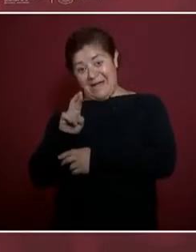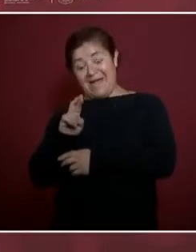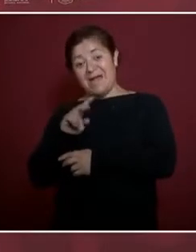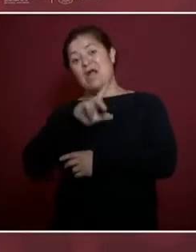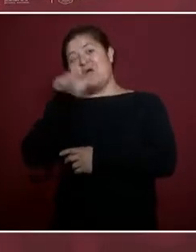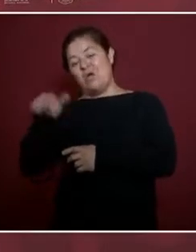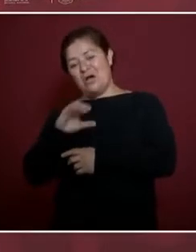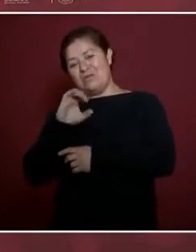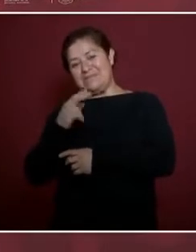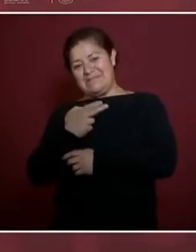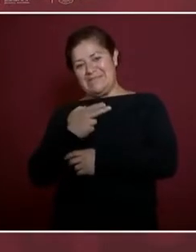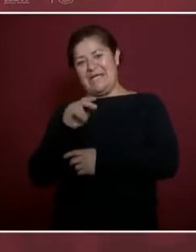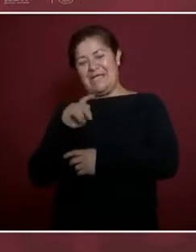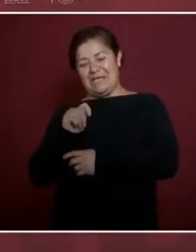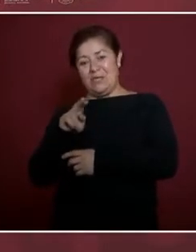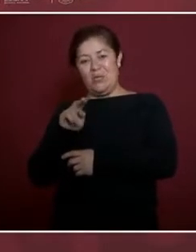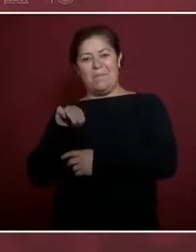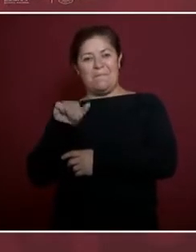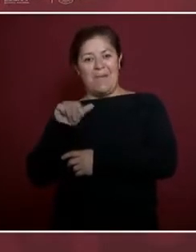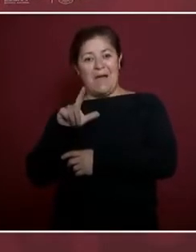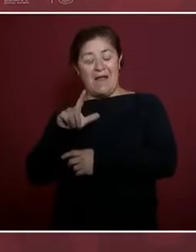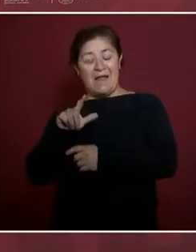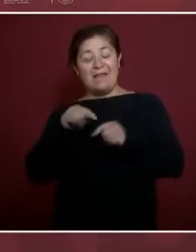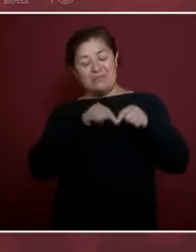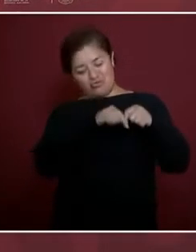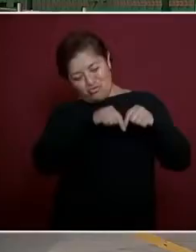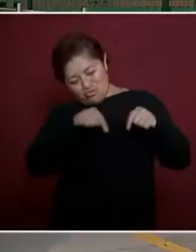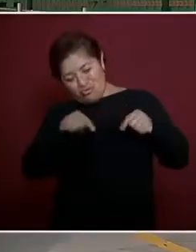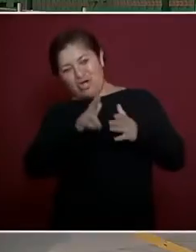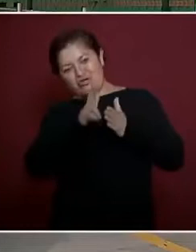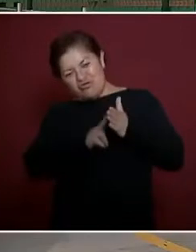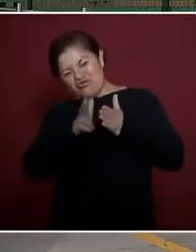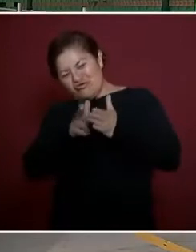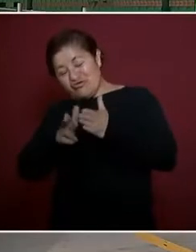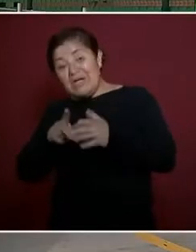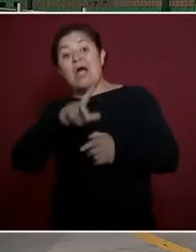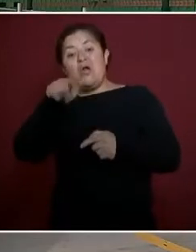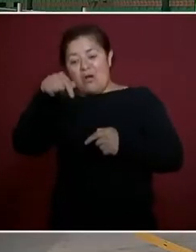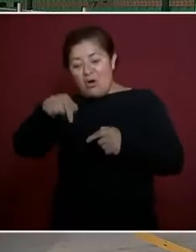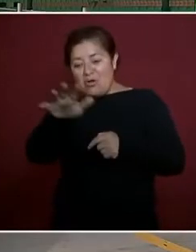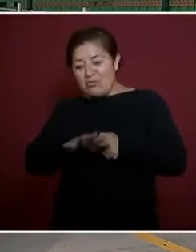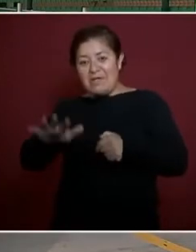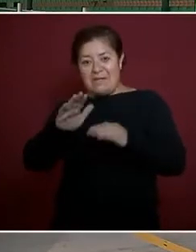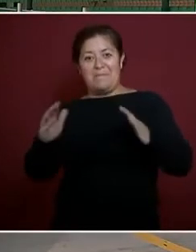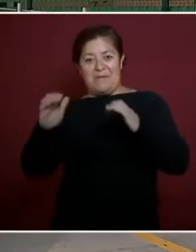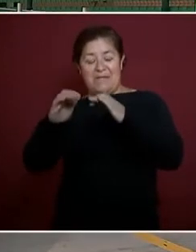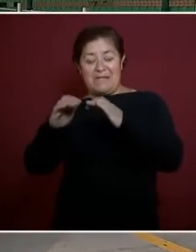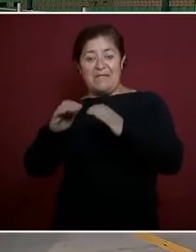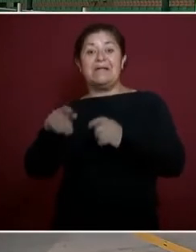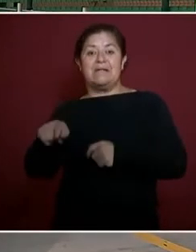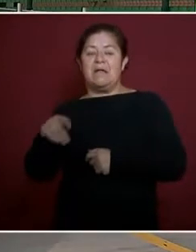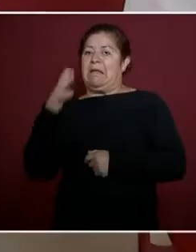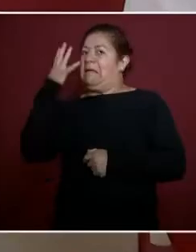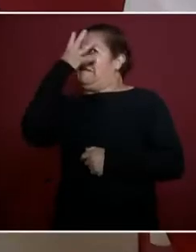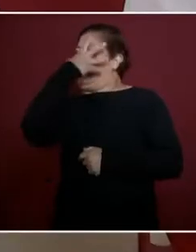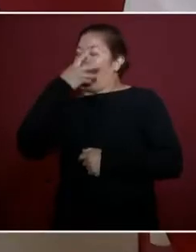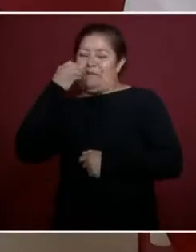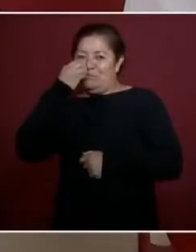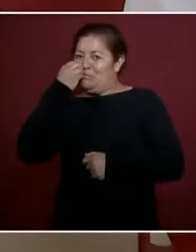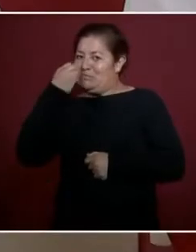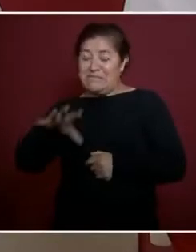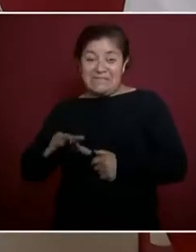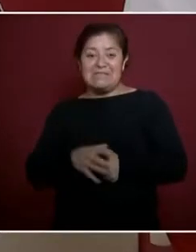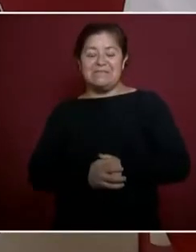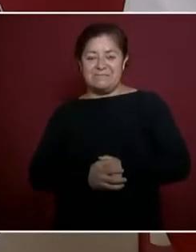arqueológica bellísima que se llama Calakmul. ¿Saben de